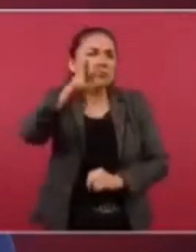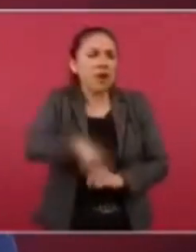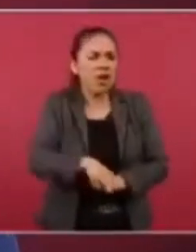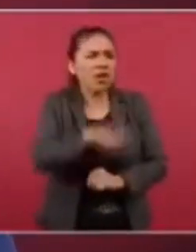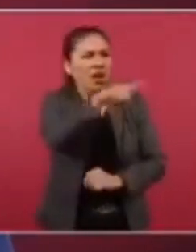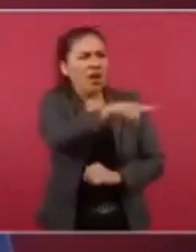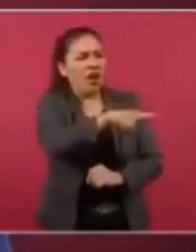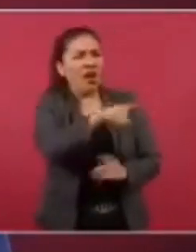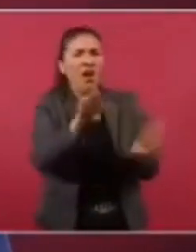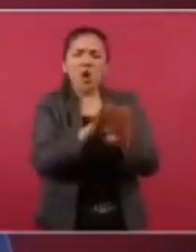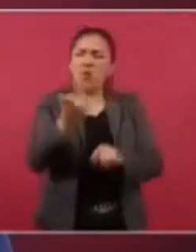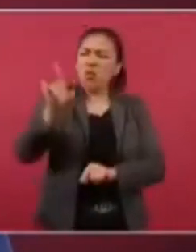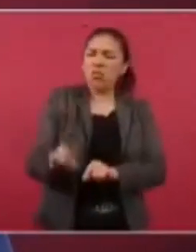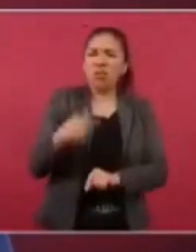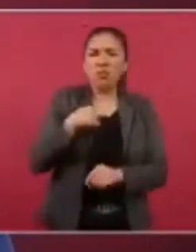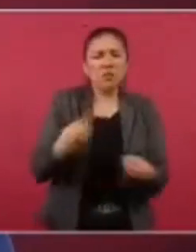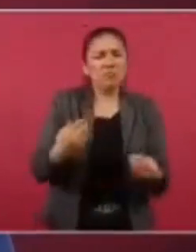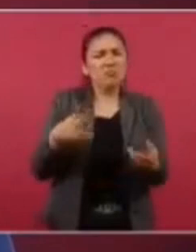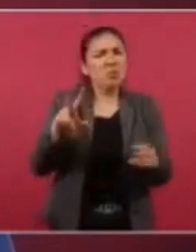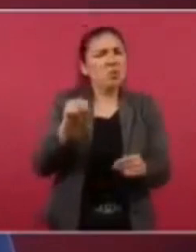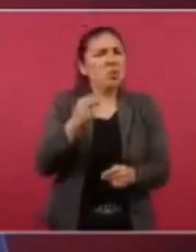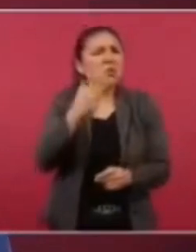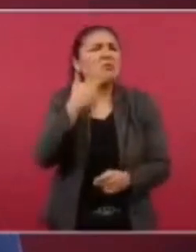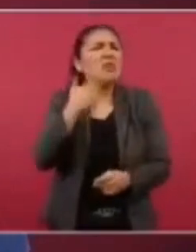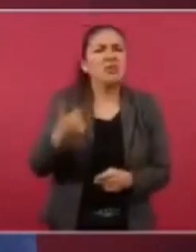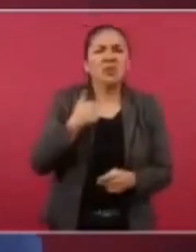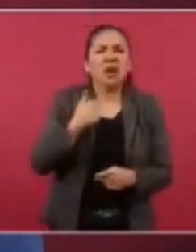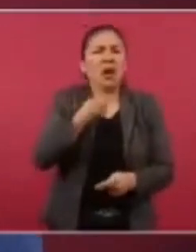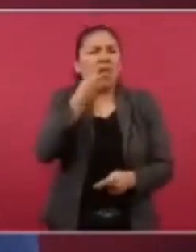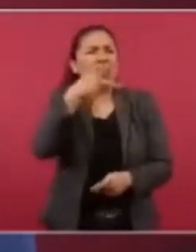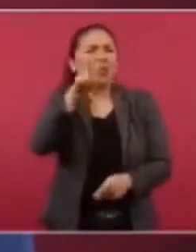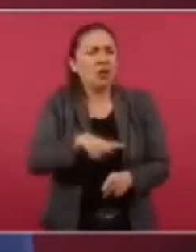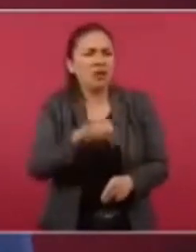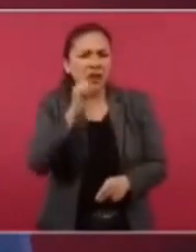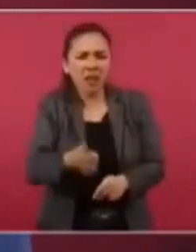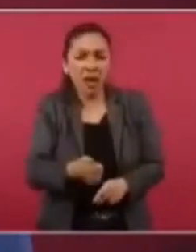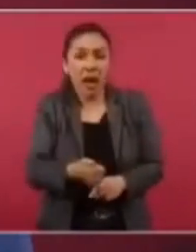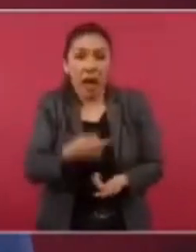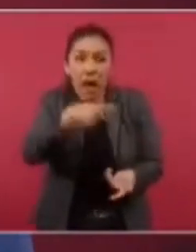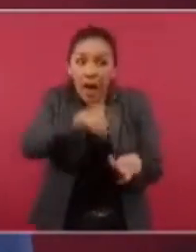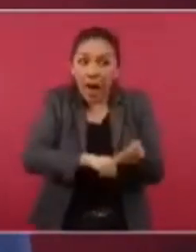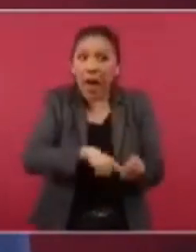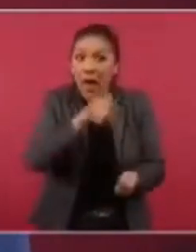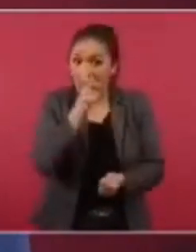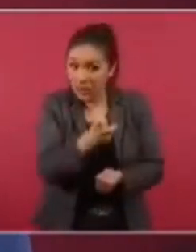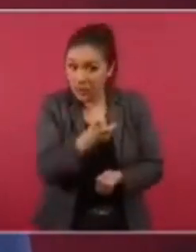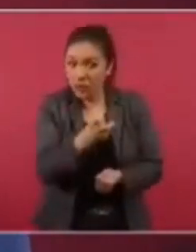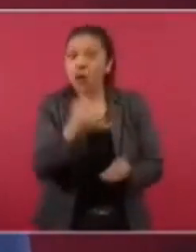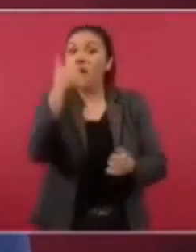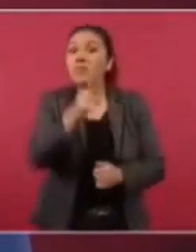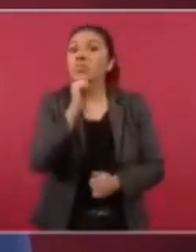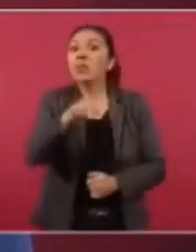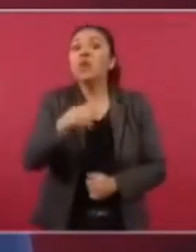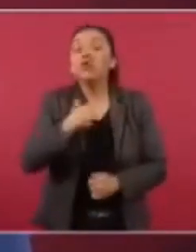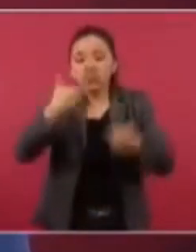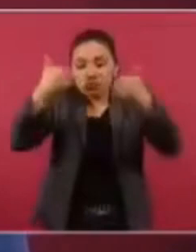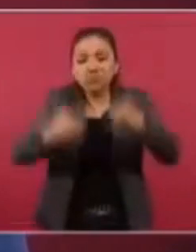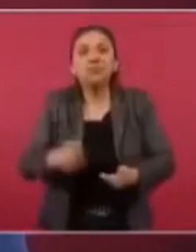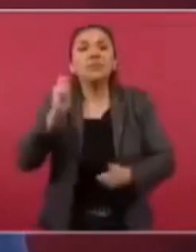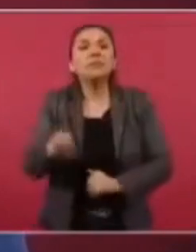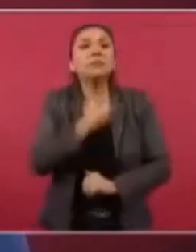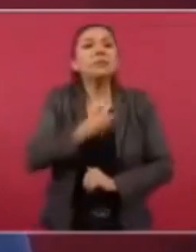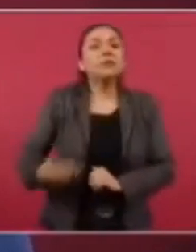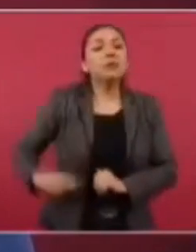Además, el que no acepto eso está de por medio que soy presidente de México.